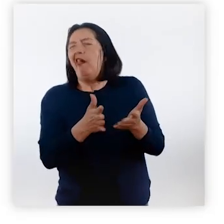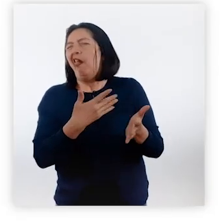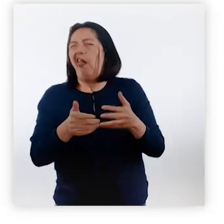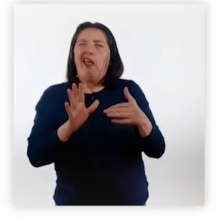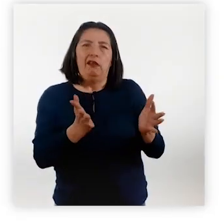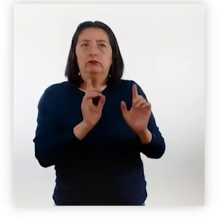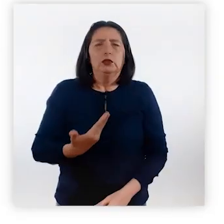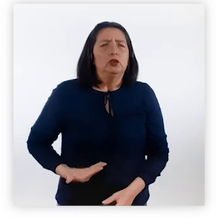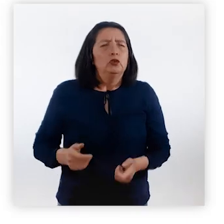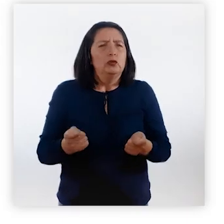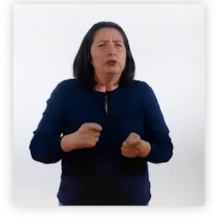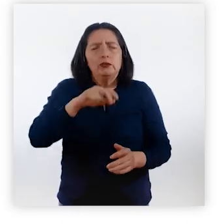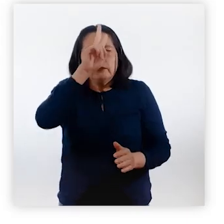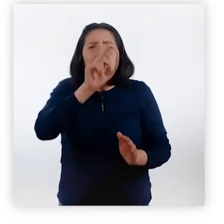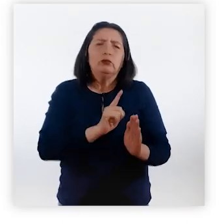la cuartía ante la COVID-19.